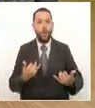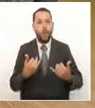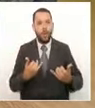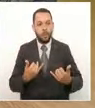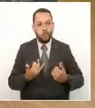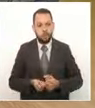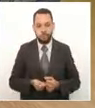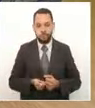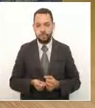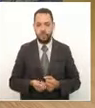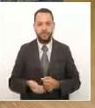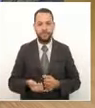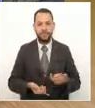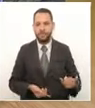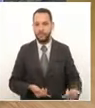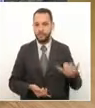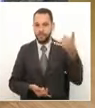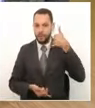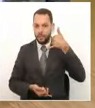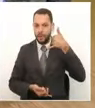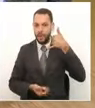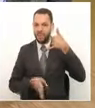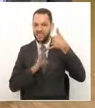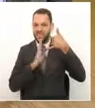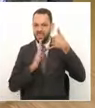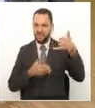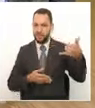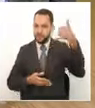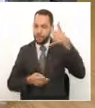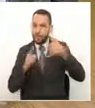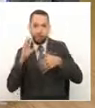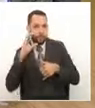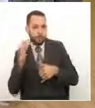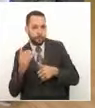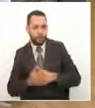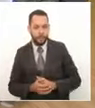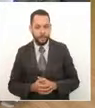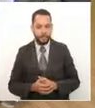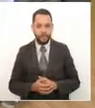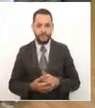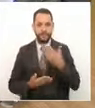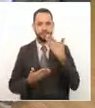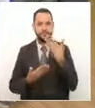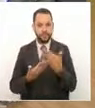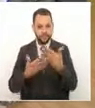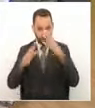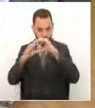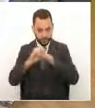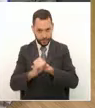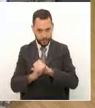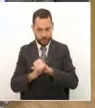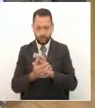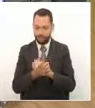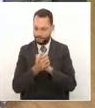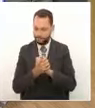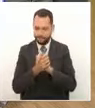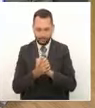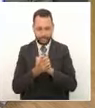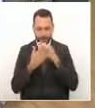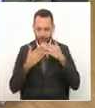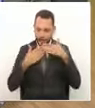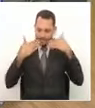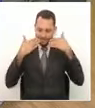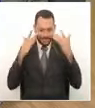siguiente llamada telefónica al aire antes de ir a Comerciales. Buenas noches. Buenas noches, Andrés. Un placer oírlo de nuevo